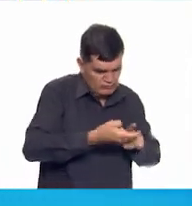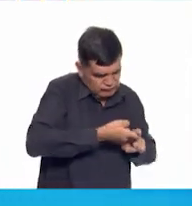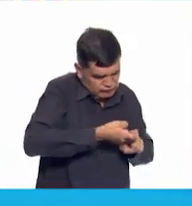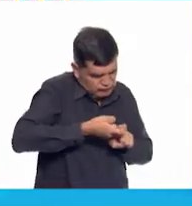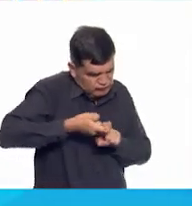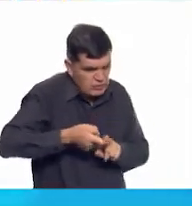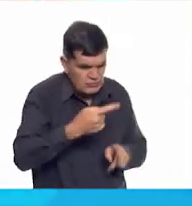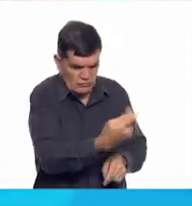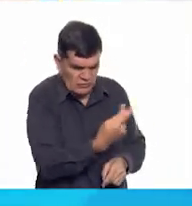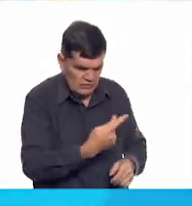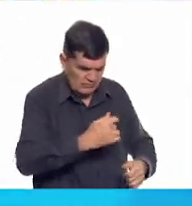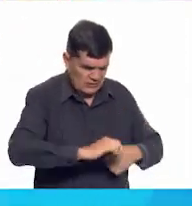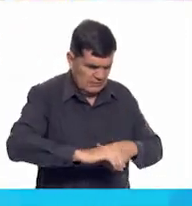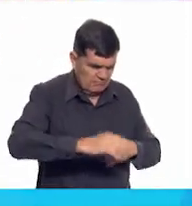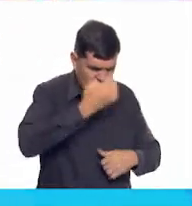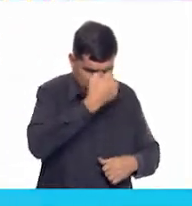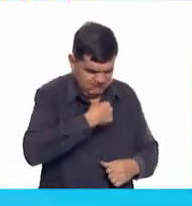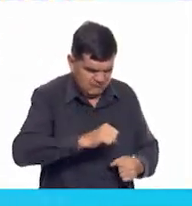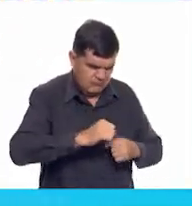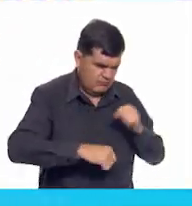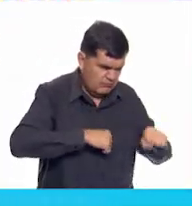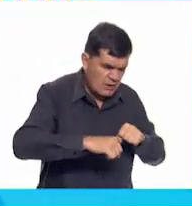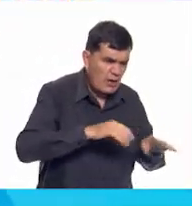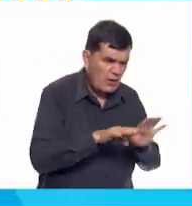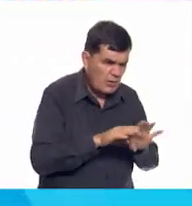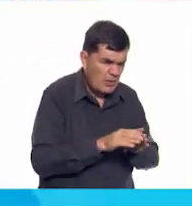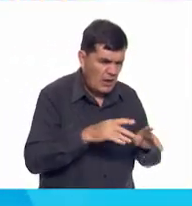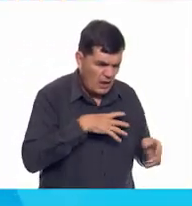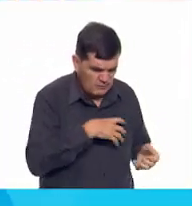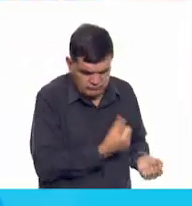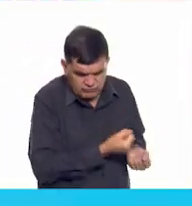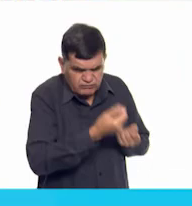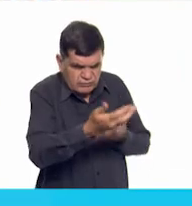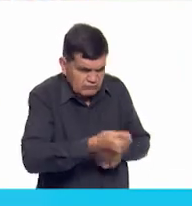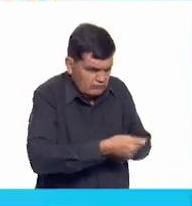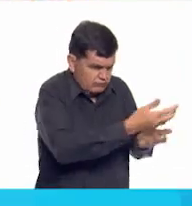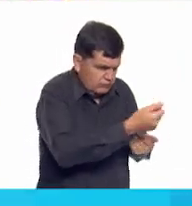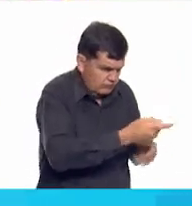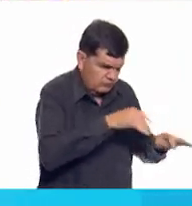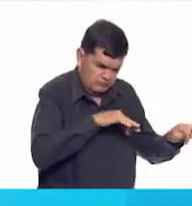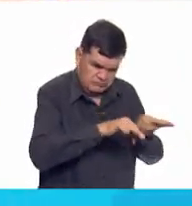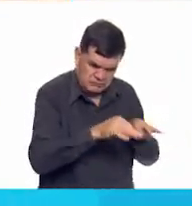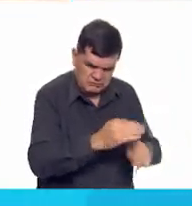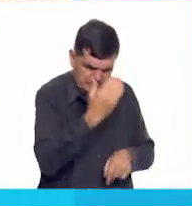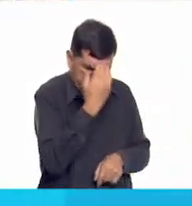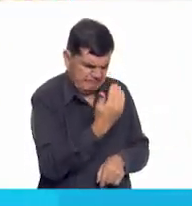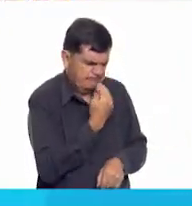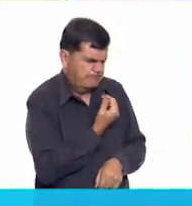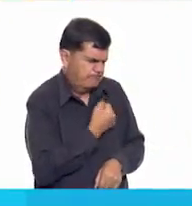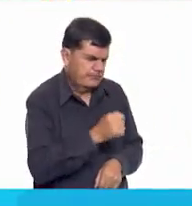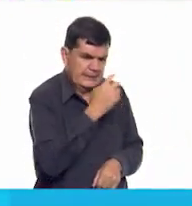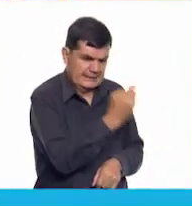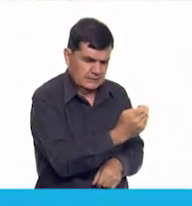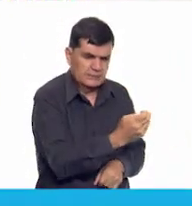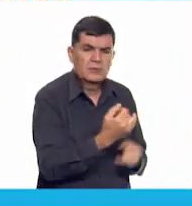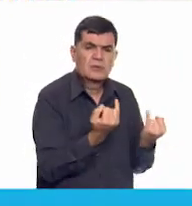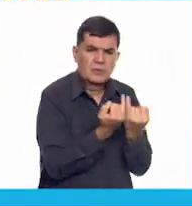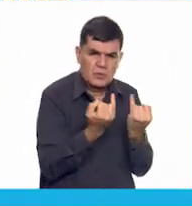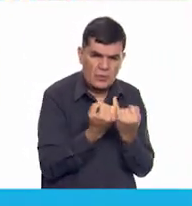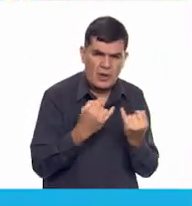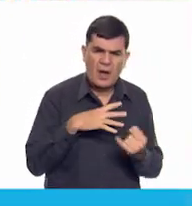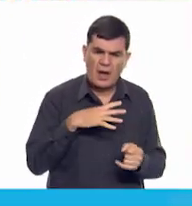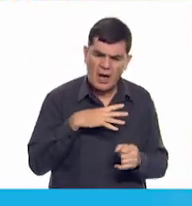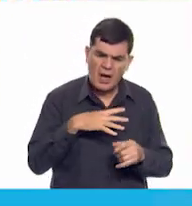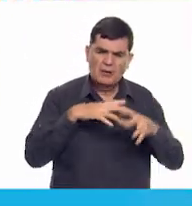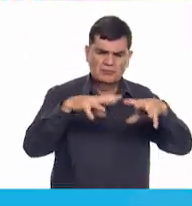grandes atletas. Llevamos a todas partes el cargamento. Ese es nuestro talento. También somos estrellas